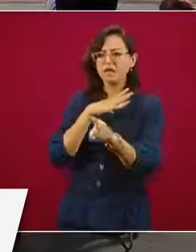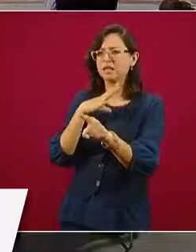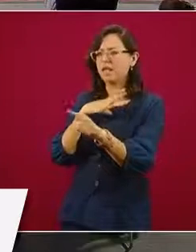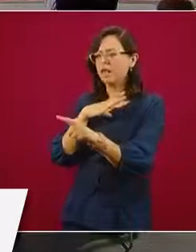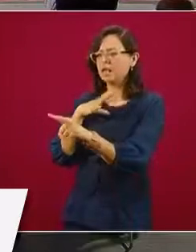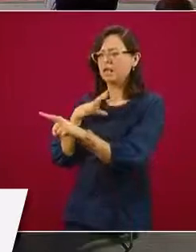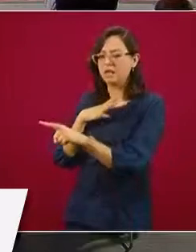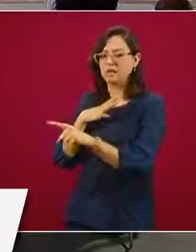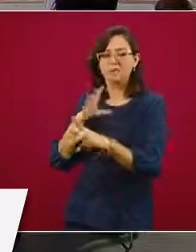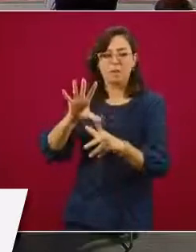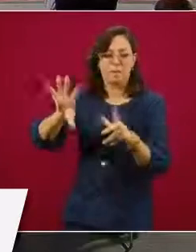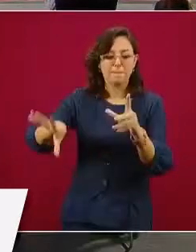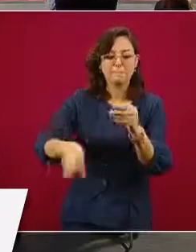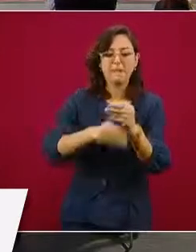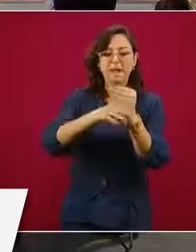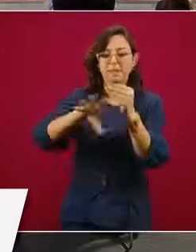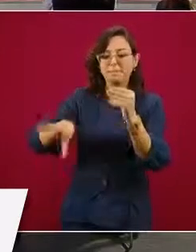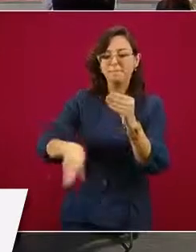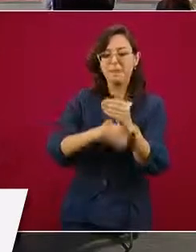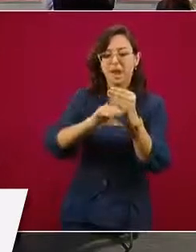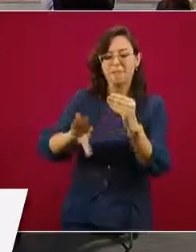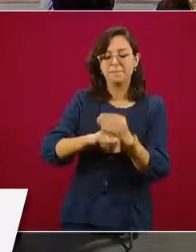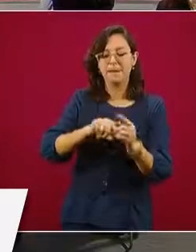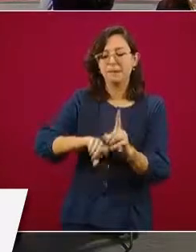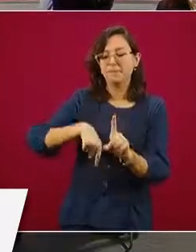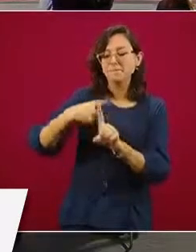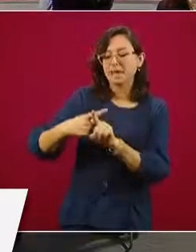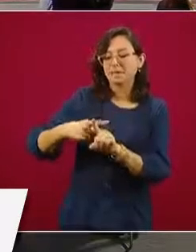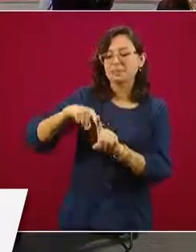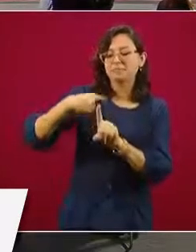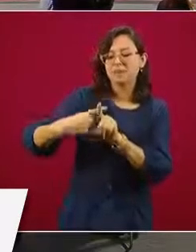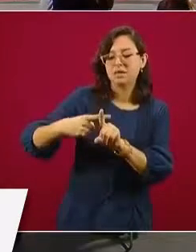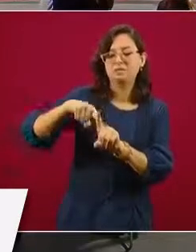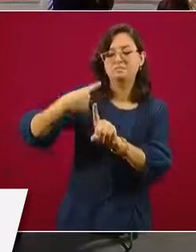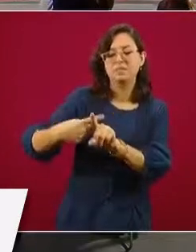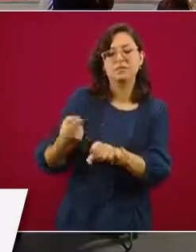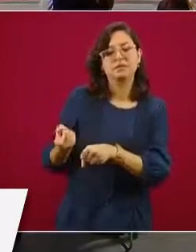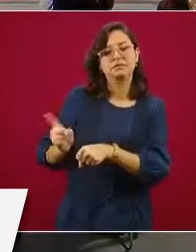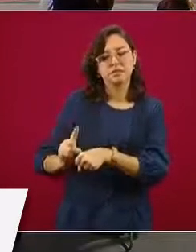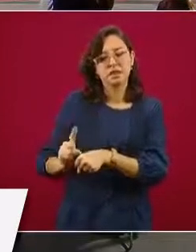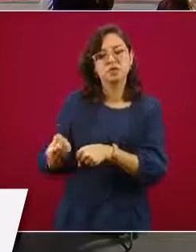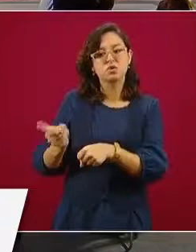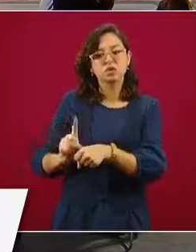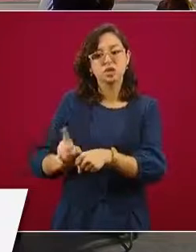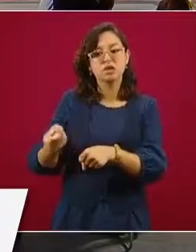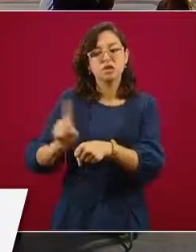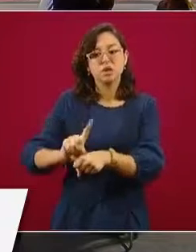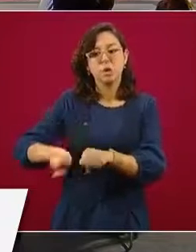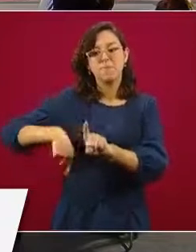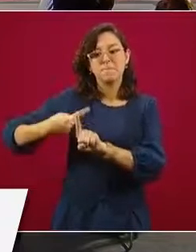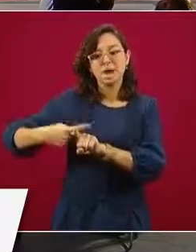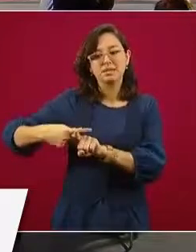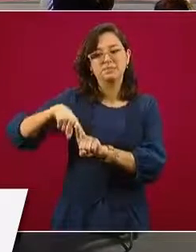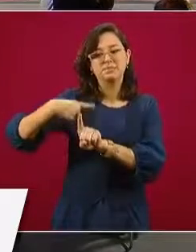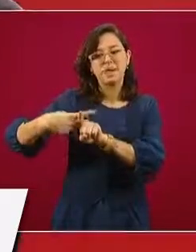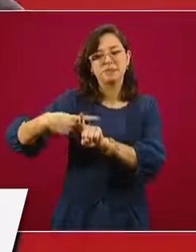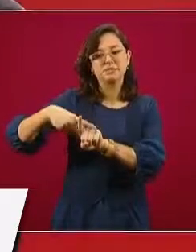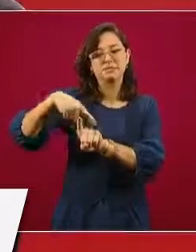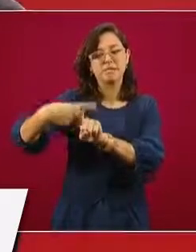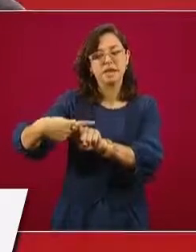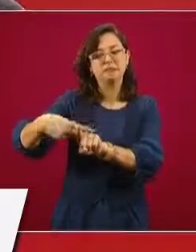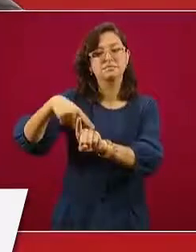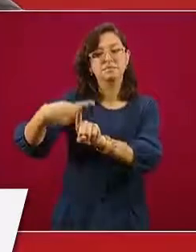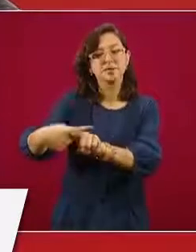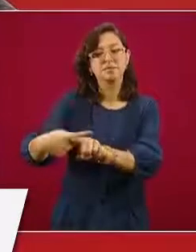hay otra, se suman y se suman por día. Entonces, cada día tenemos una suma de personas que